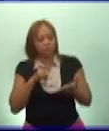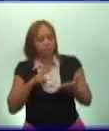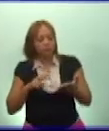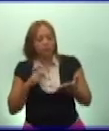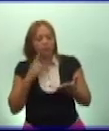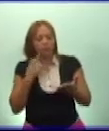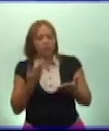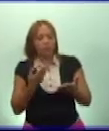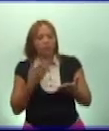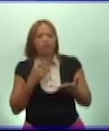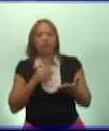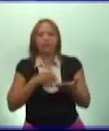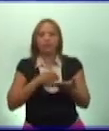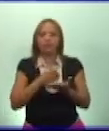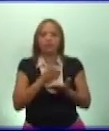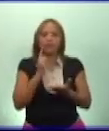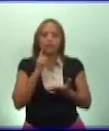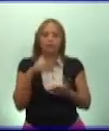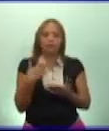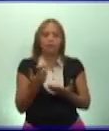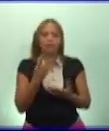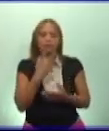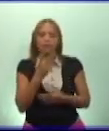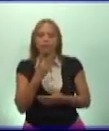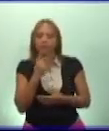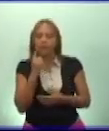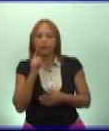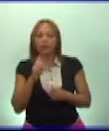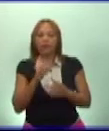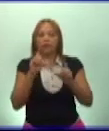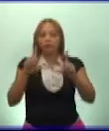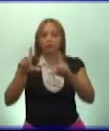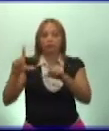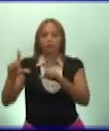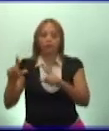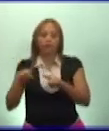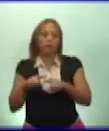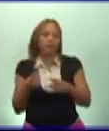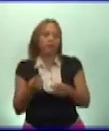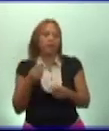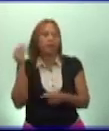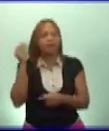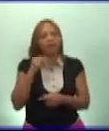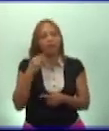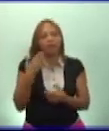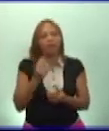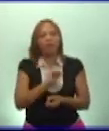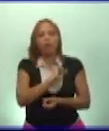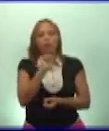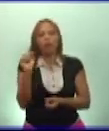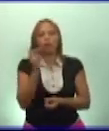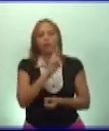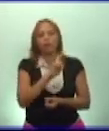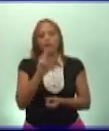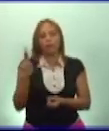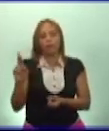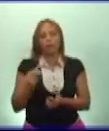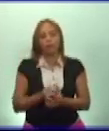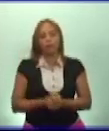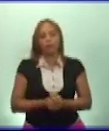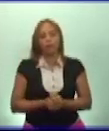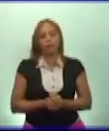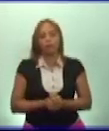continuación observando las imágenes para poder saber los logros de nuestra